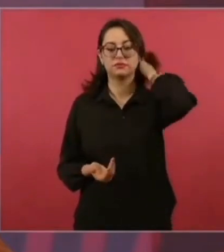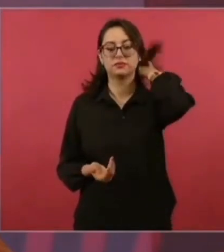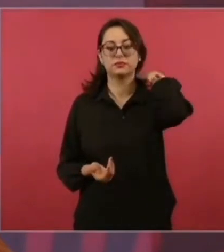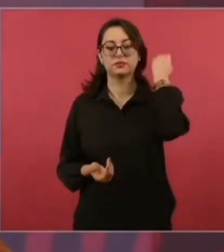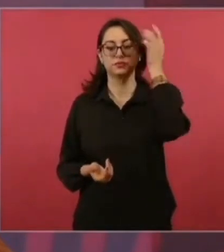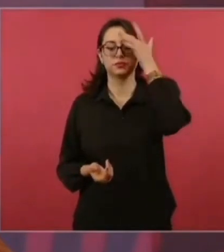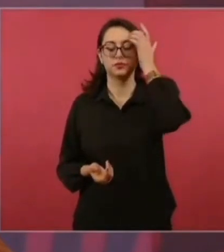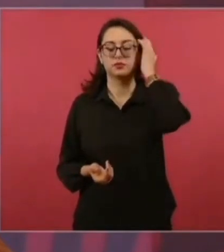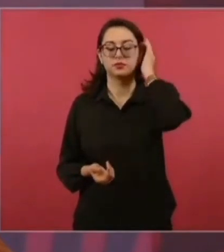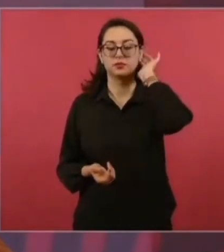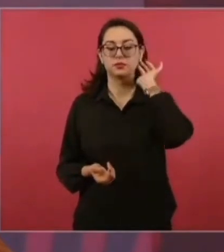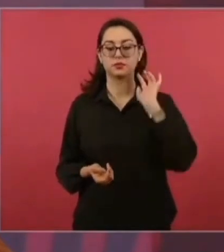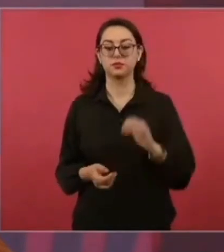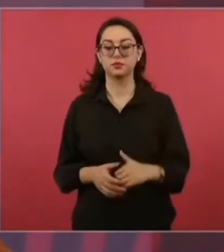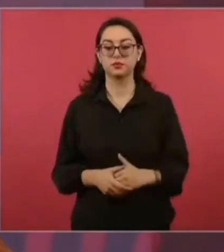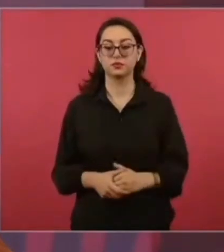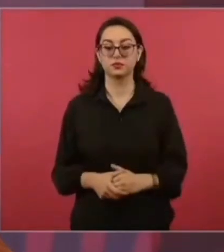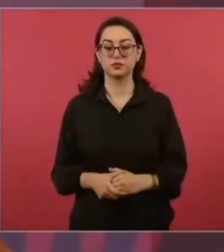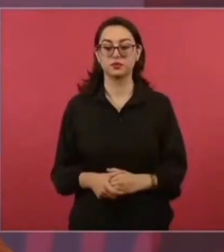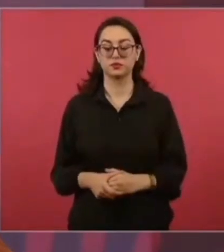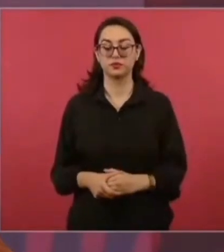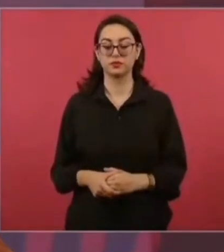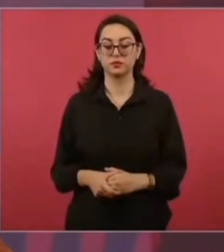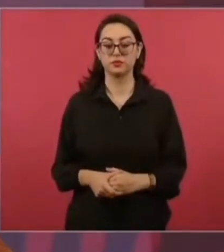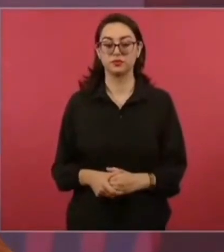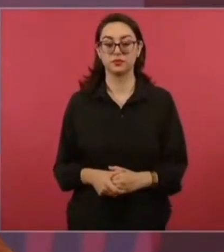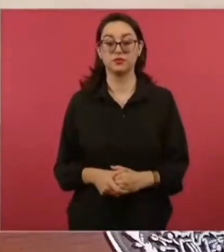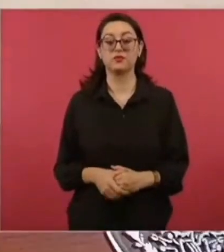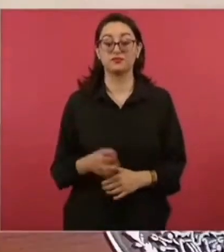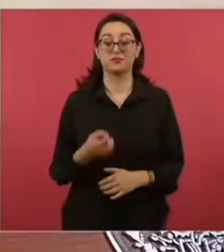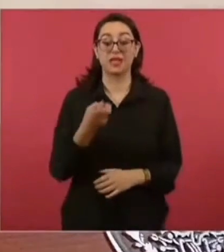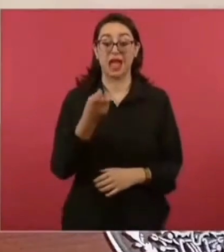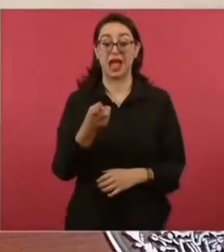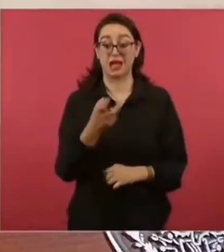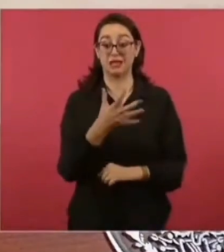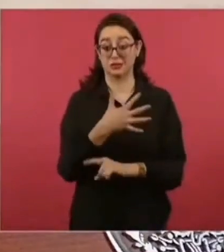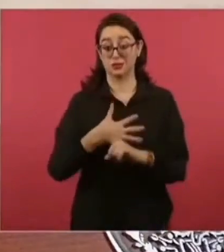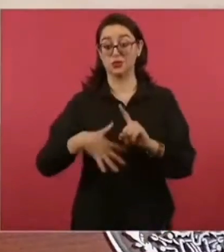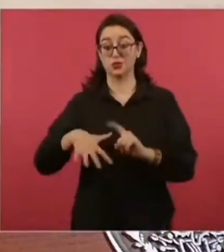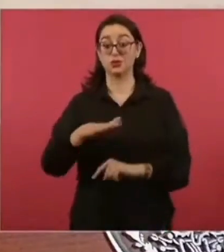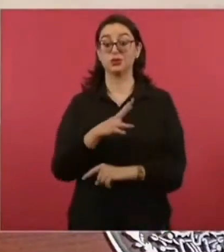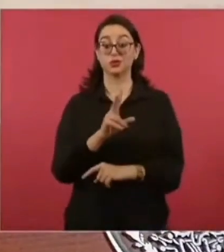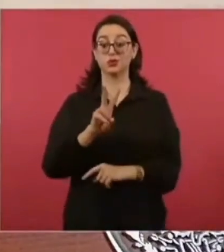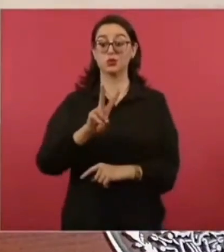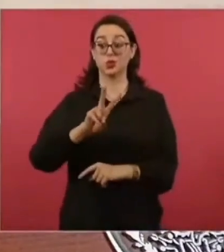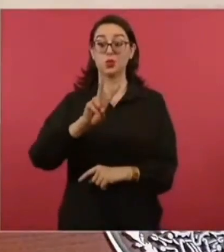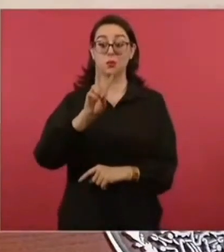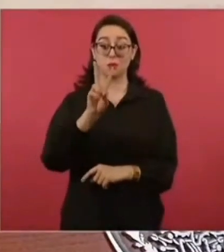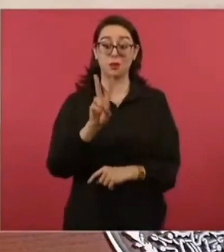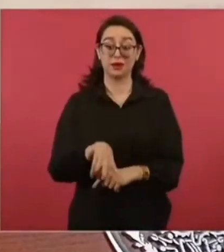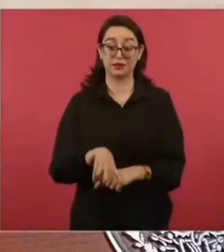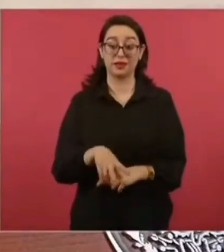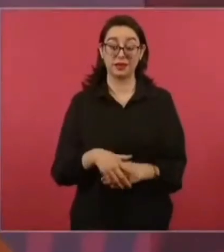Entonces, eso es lo que está en cuestión.